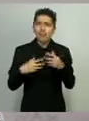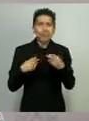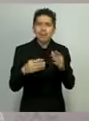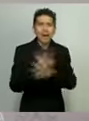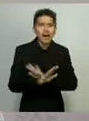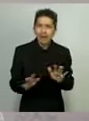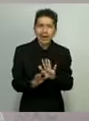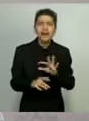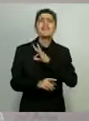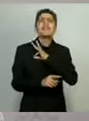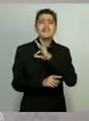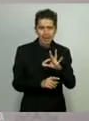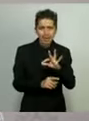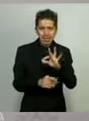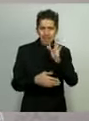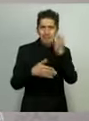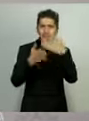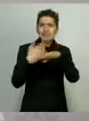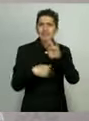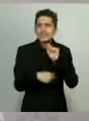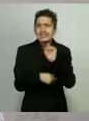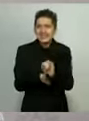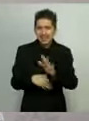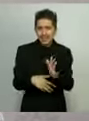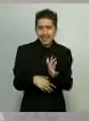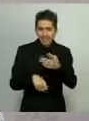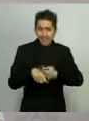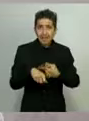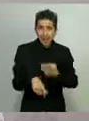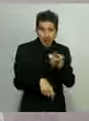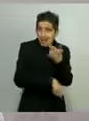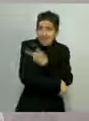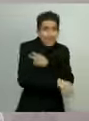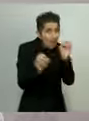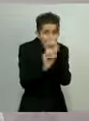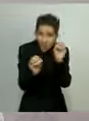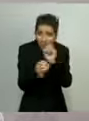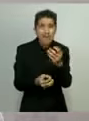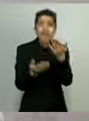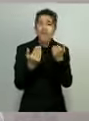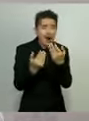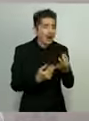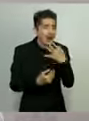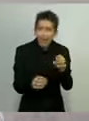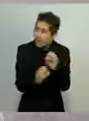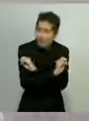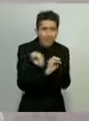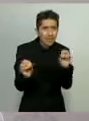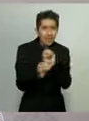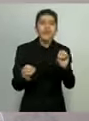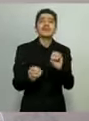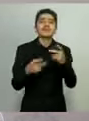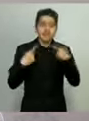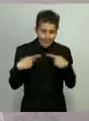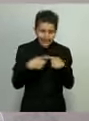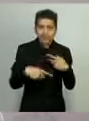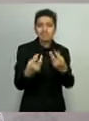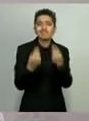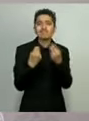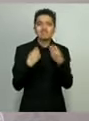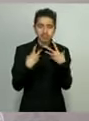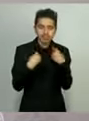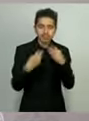la enfermedad que no tiene vacuna, no tiene medicina y que está matando a mucha gente.